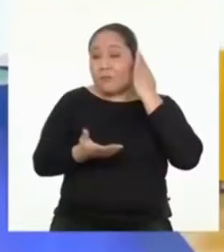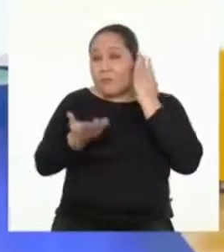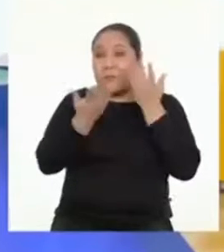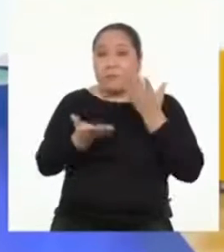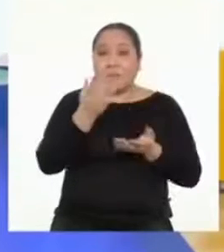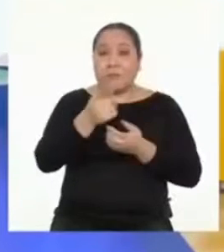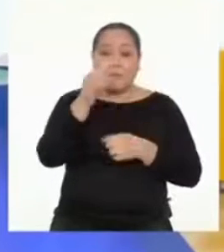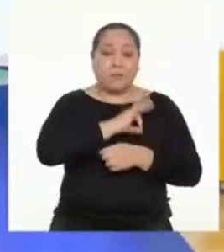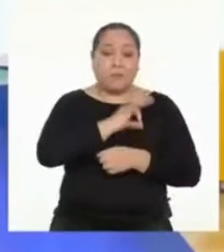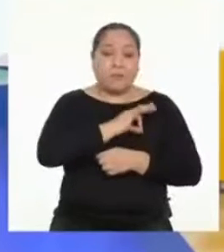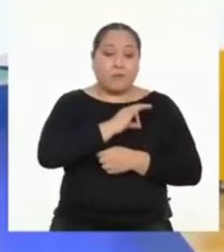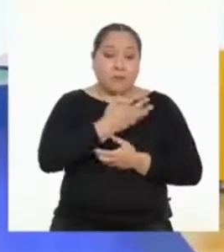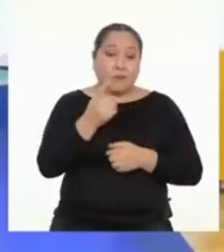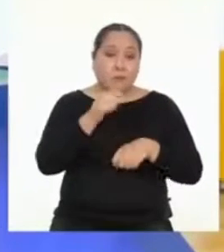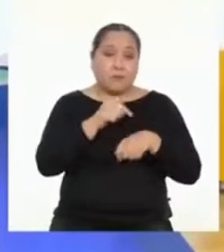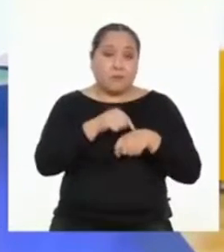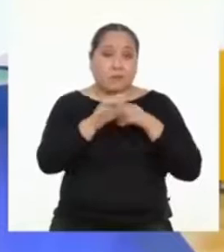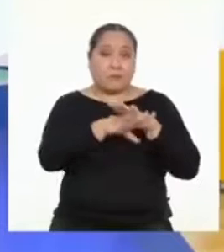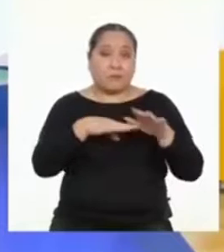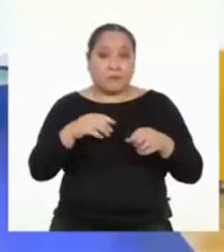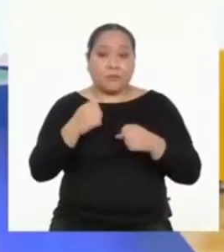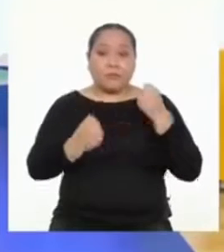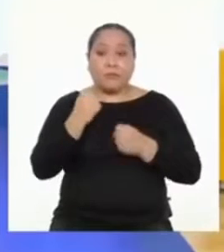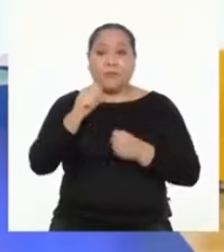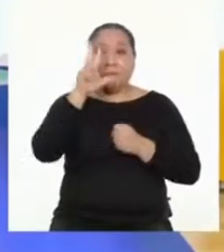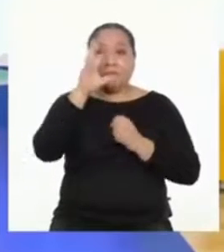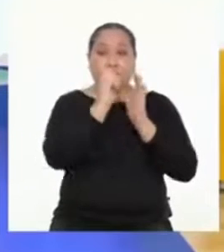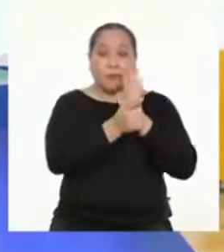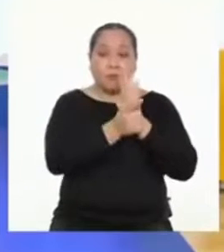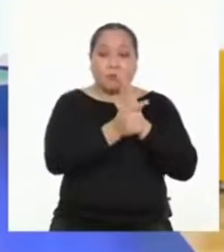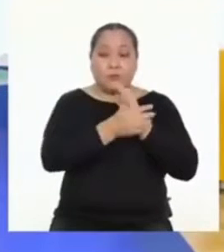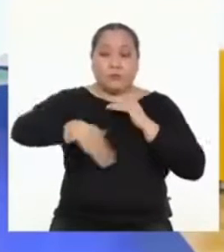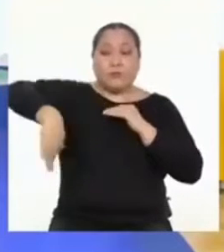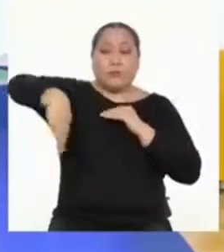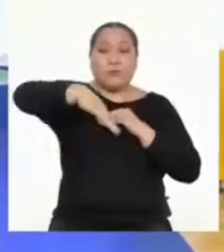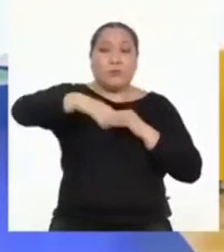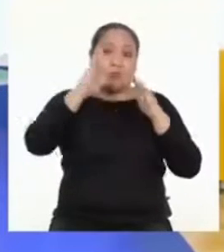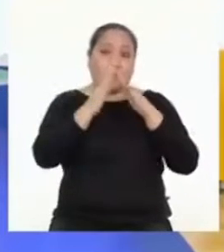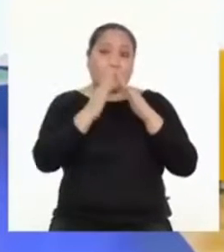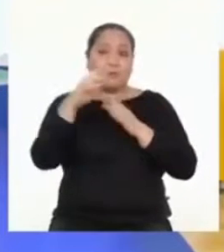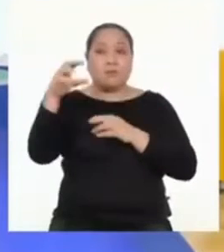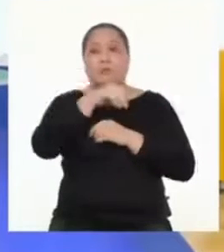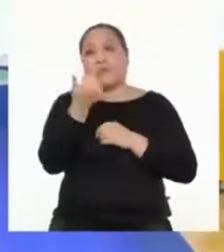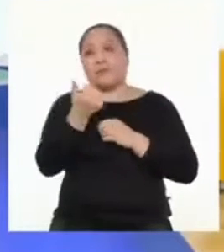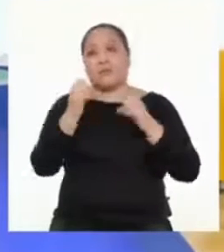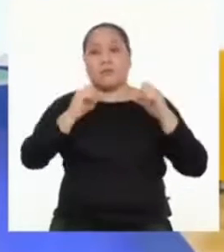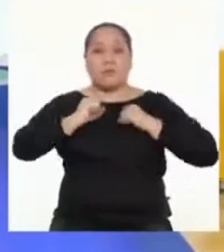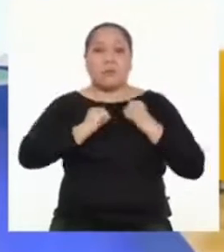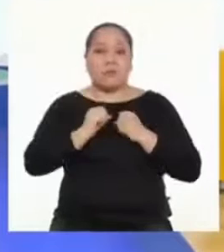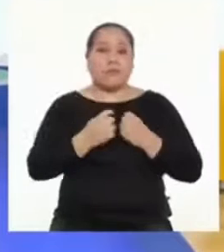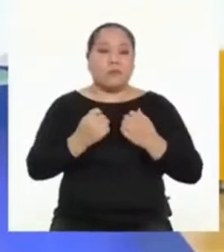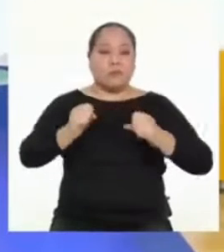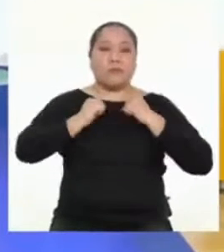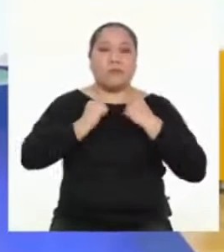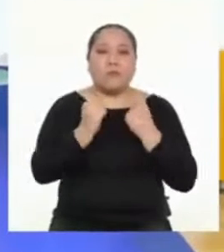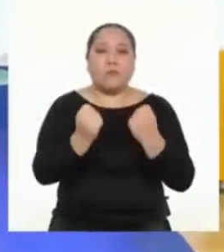podrías aprovechar el tiempo que puedes salir al día para correr por media hora y en casa puedes hacer otros ejercicios, como abdominales y